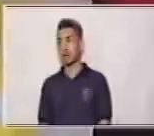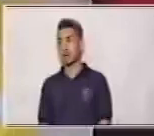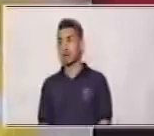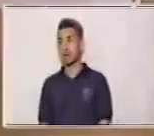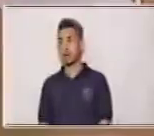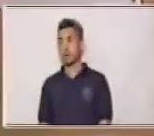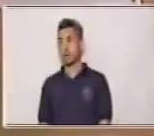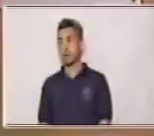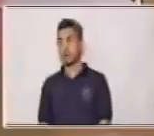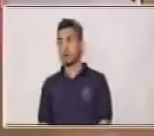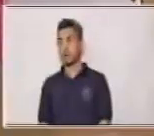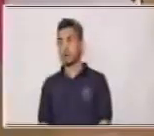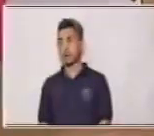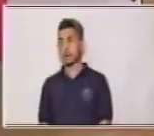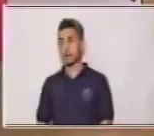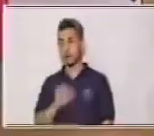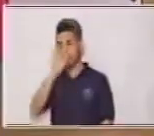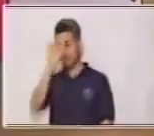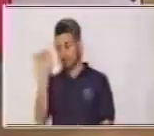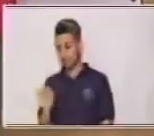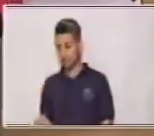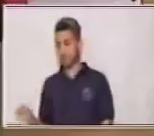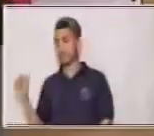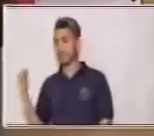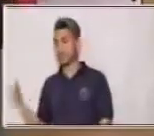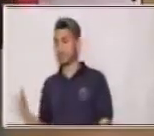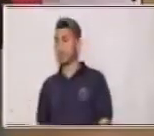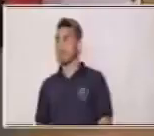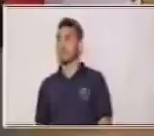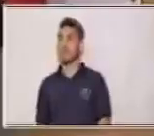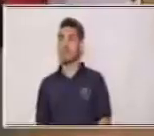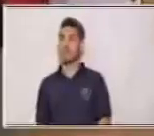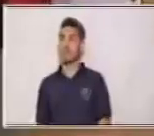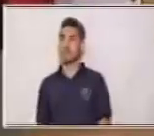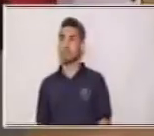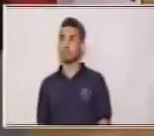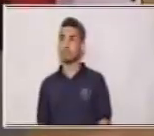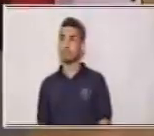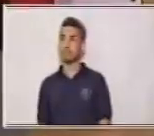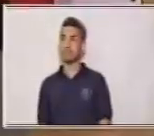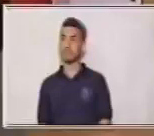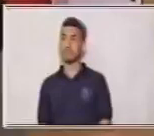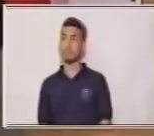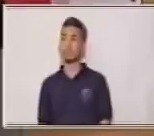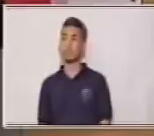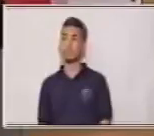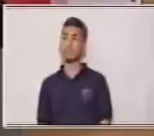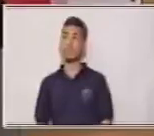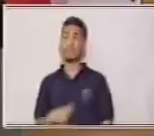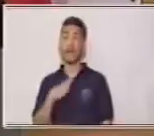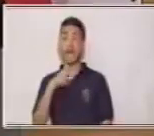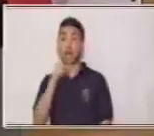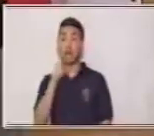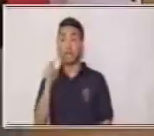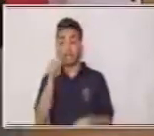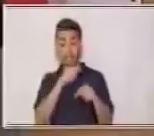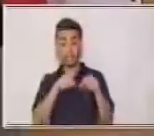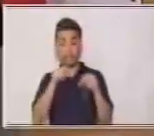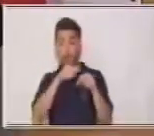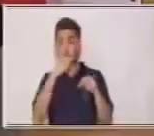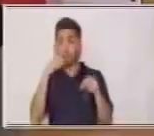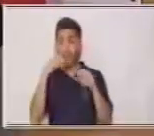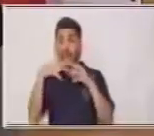corresponde a este que está aquí. ¿Sí? Después dice, hay un círculo rojo afuera